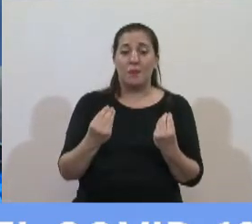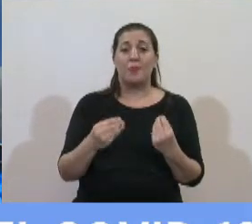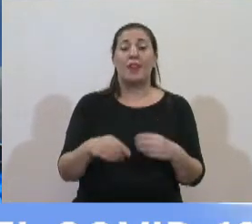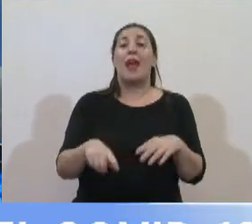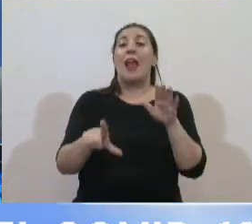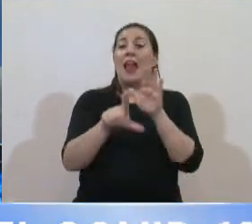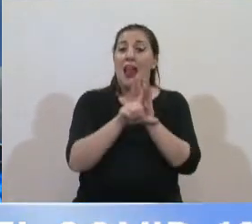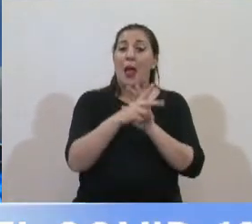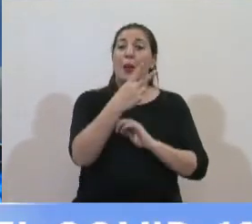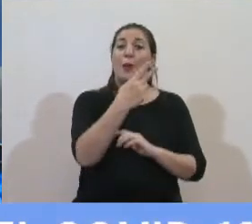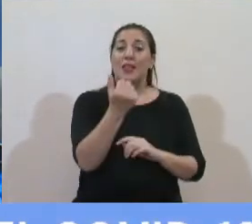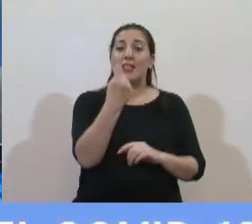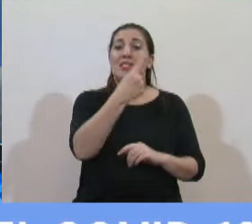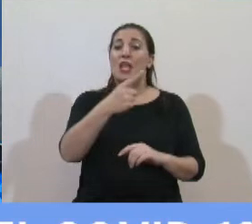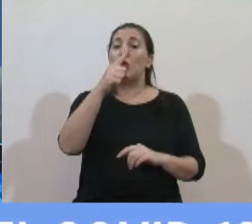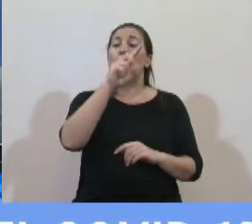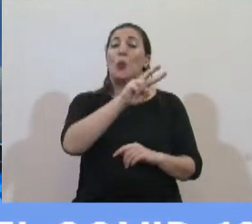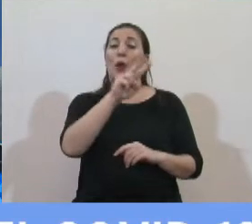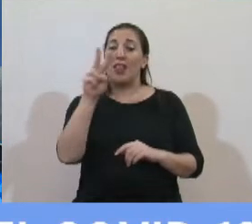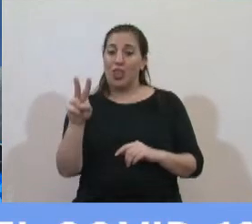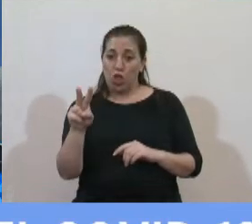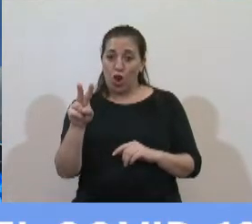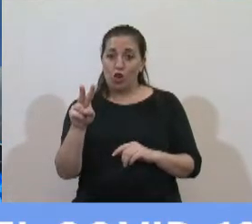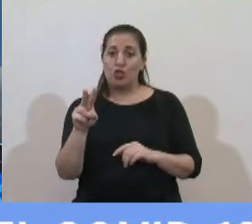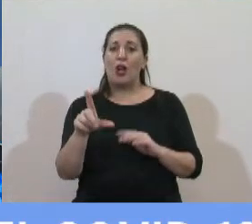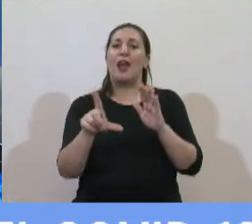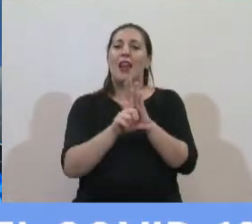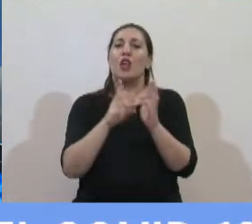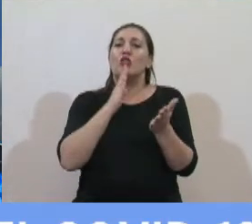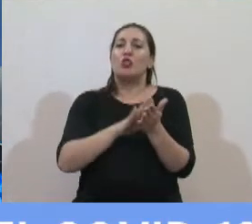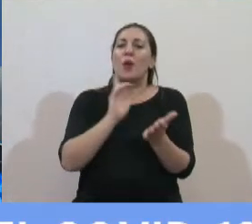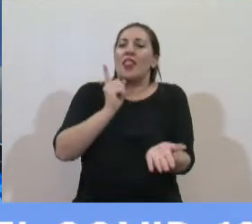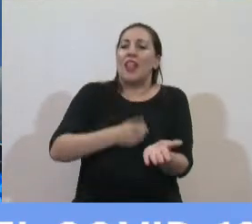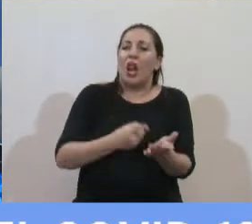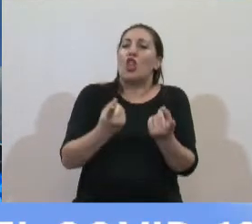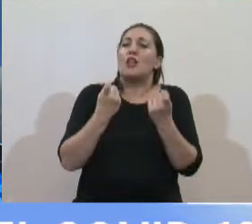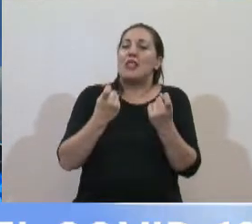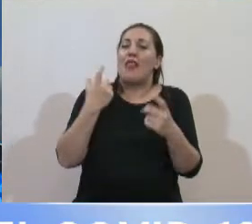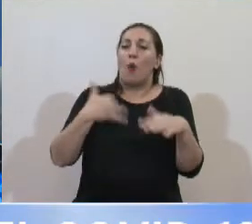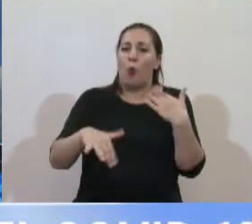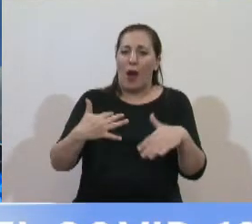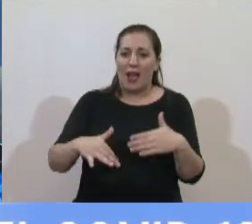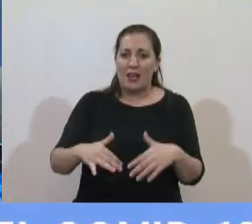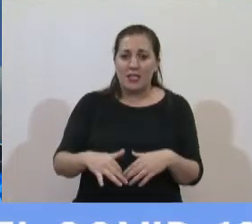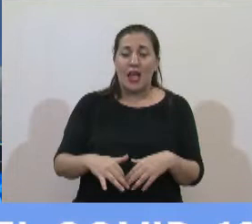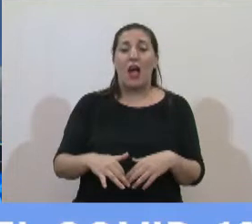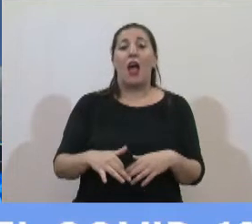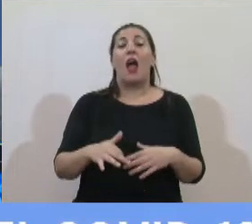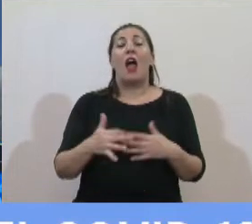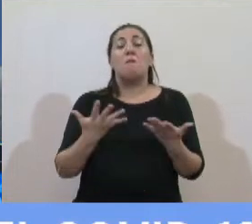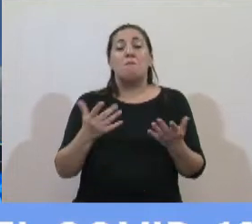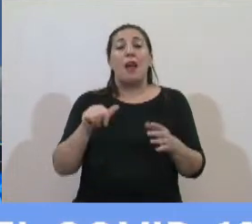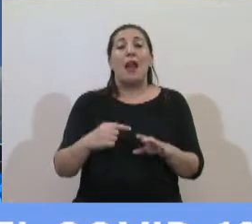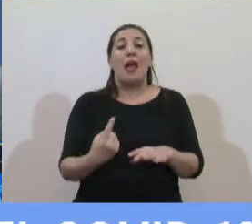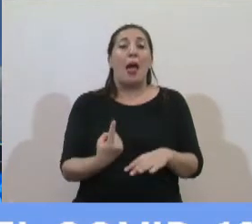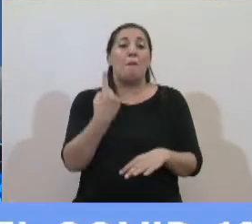la ley 26.122 la que reglamenta los decretos de necesidad y urgencia quizás es la primera vez